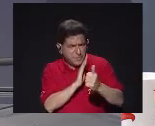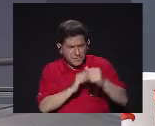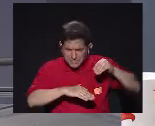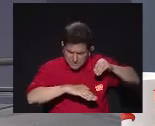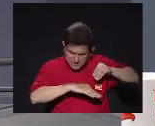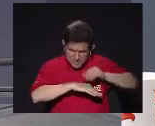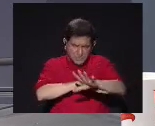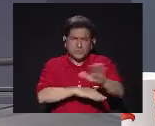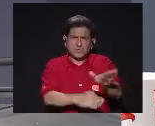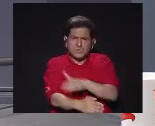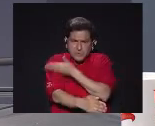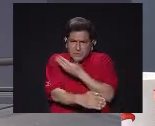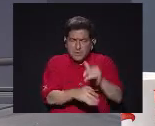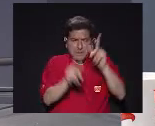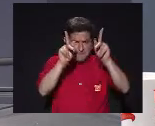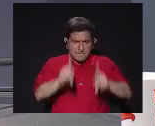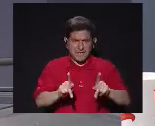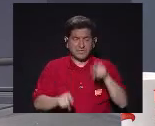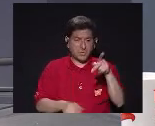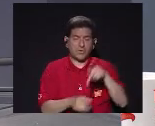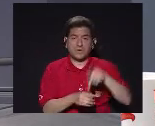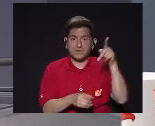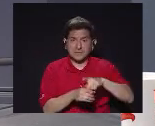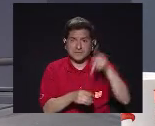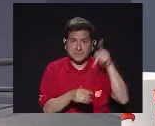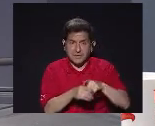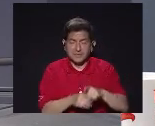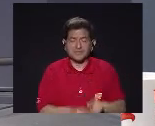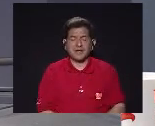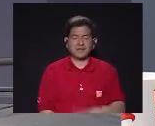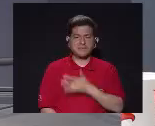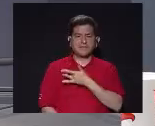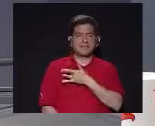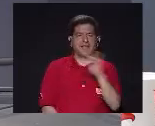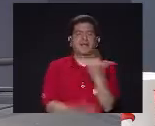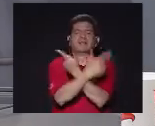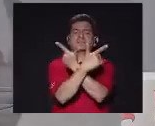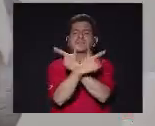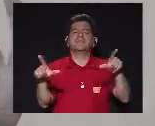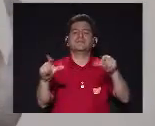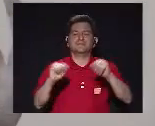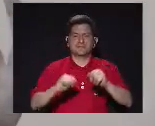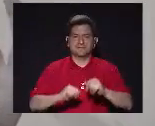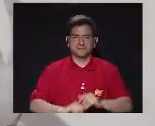Inspirador Para la creación musical Que hay en estas personas Que participaron De Almas en Vuelo